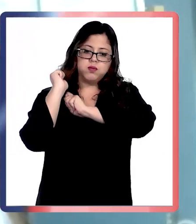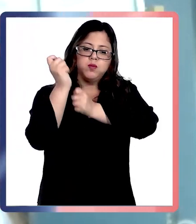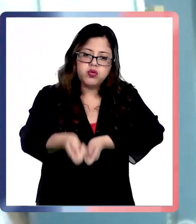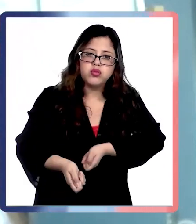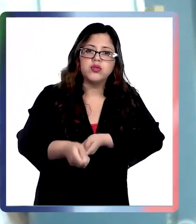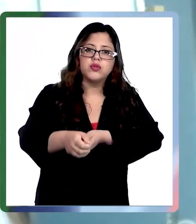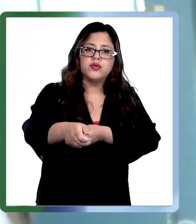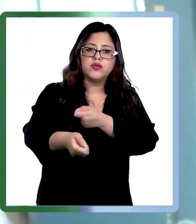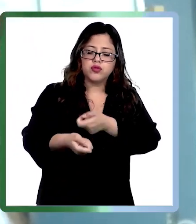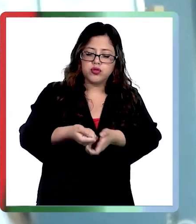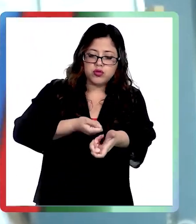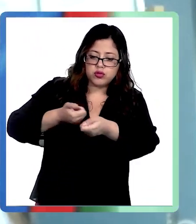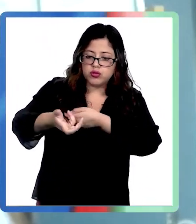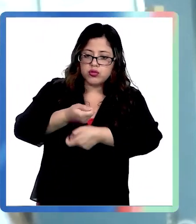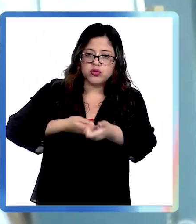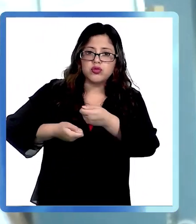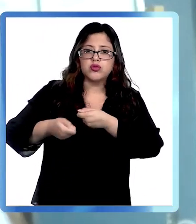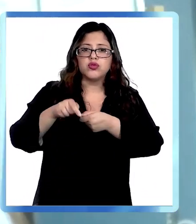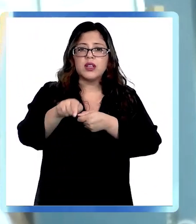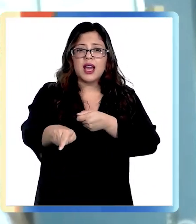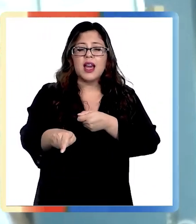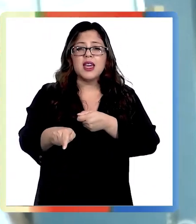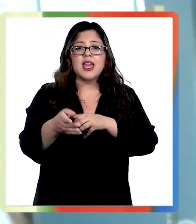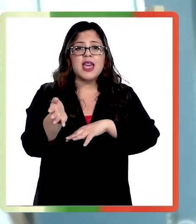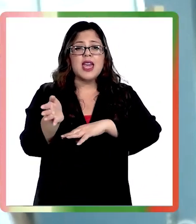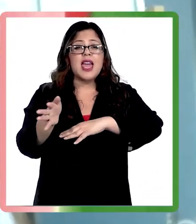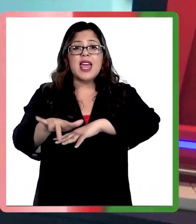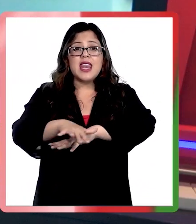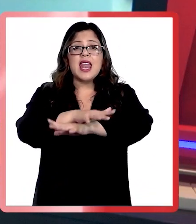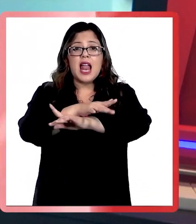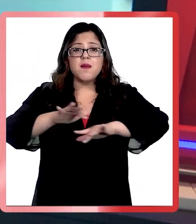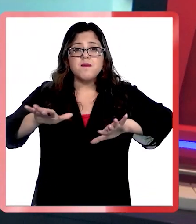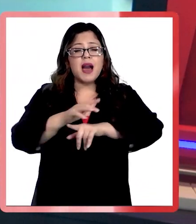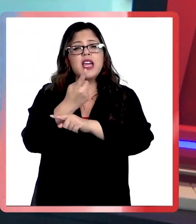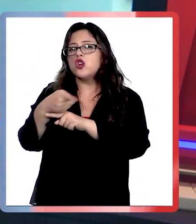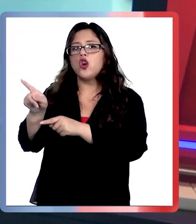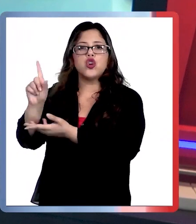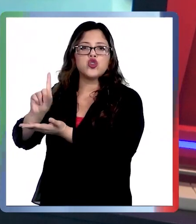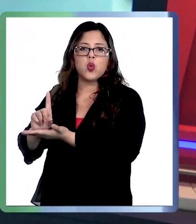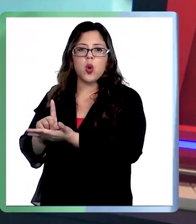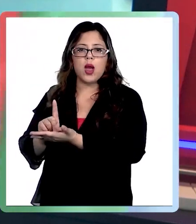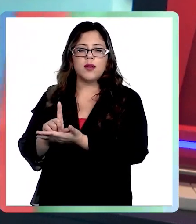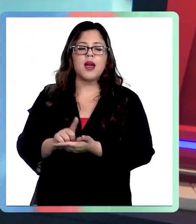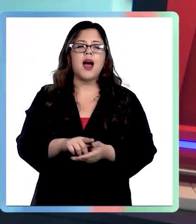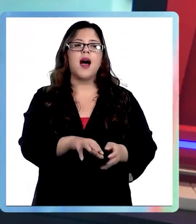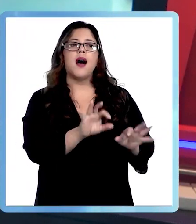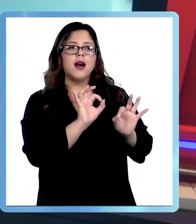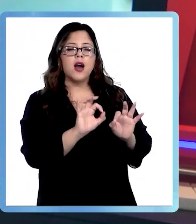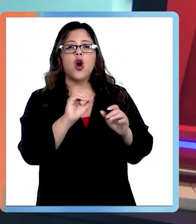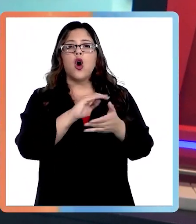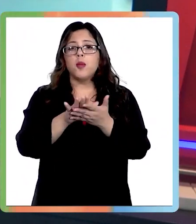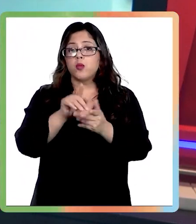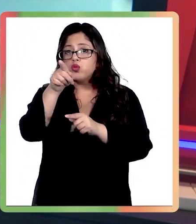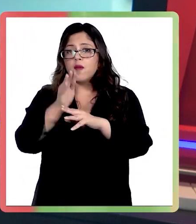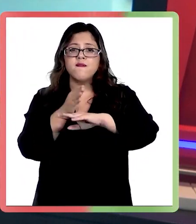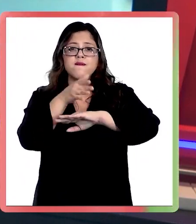empresas acotadas. Entendimos el mensaje. Por ejemplo, si usted va a un restaurante, ¿qué es lo que